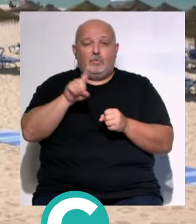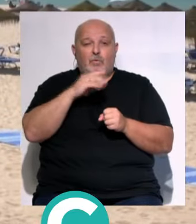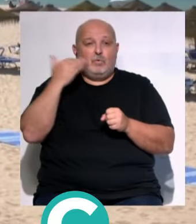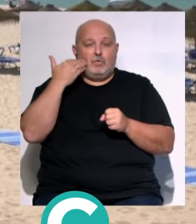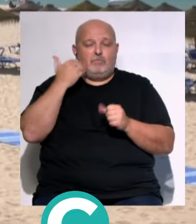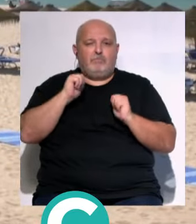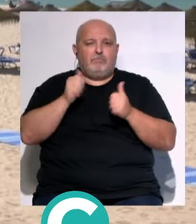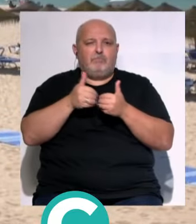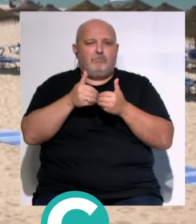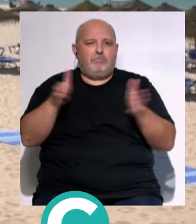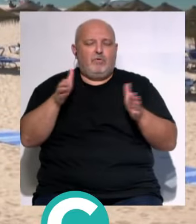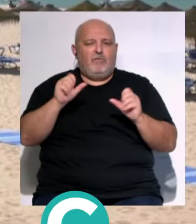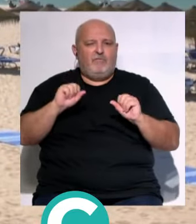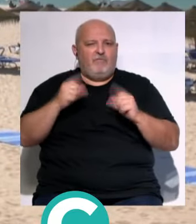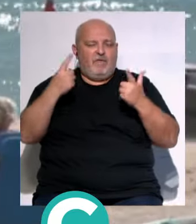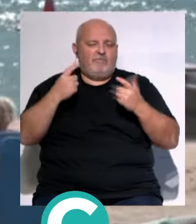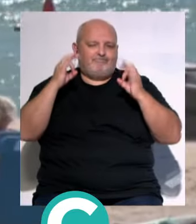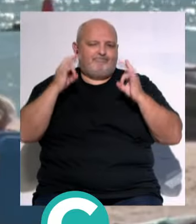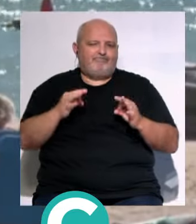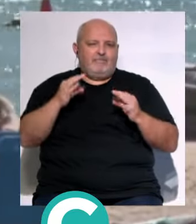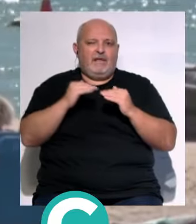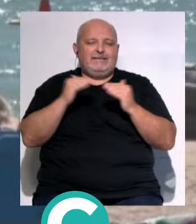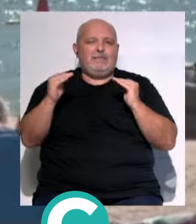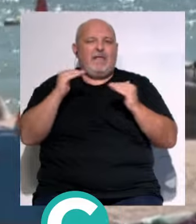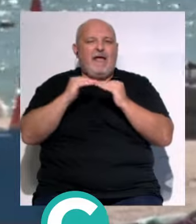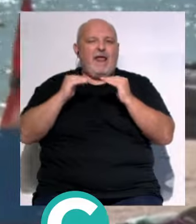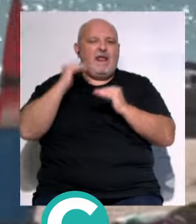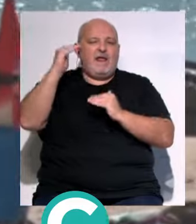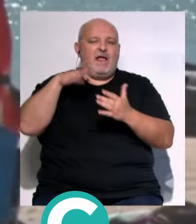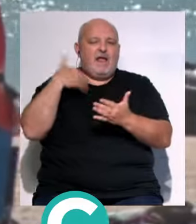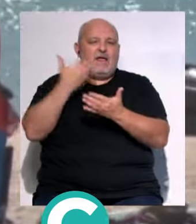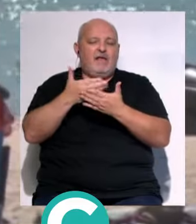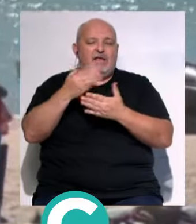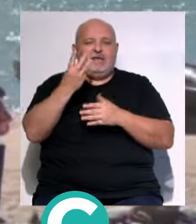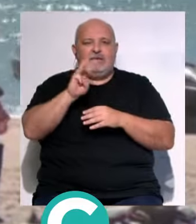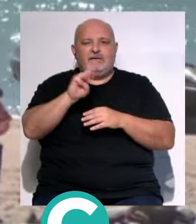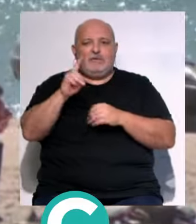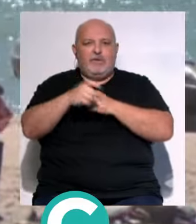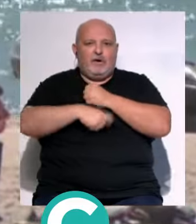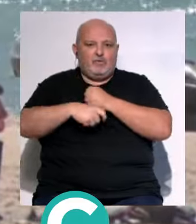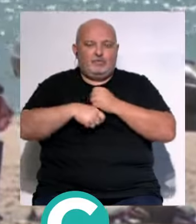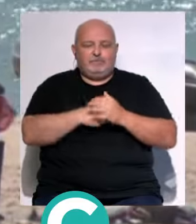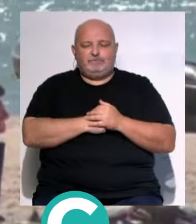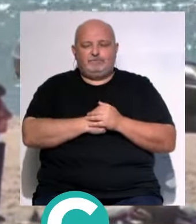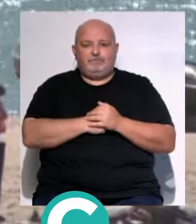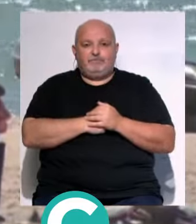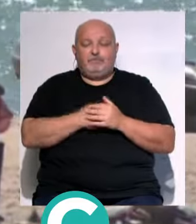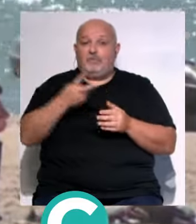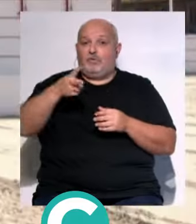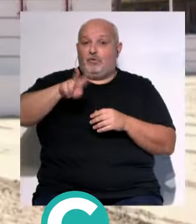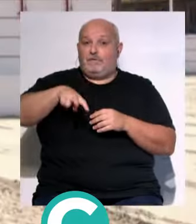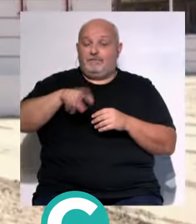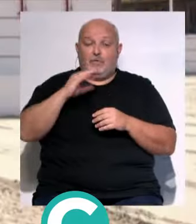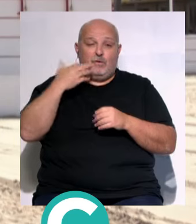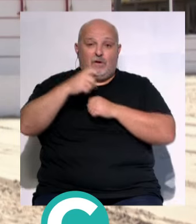julio... ...se ha dado comienzo oficialmente a la temporada alta... ...que se prolongará hasta el próximo 31 de agosto. Durante estos dos